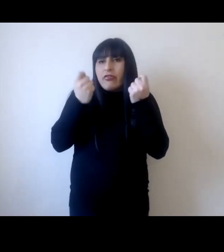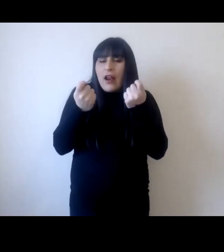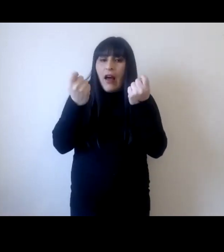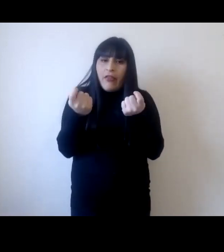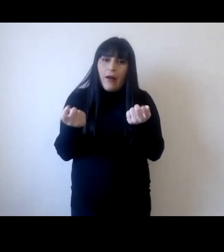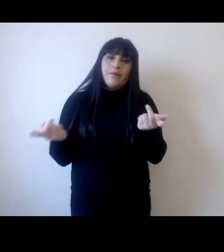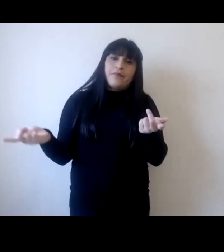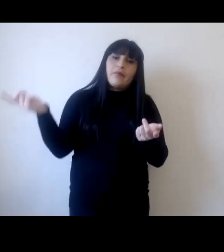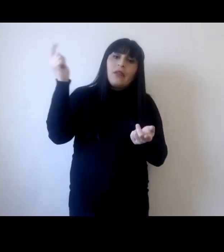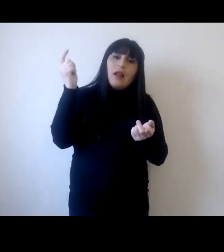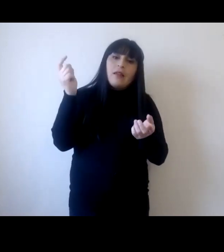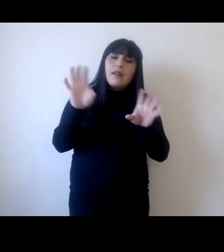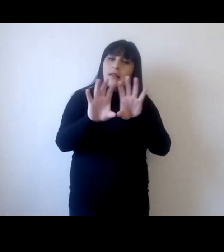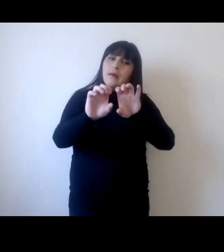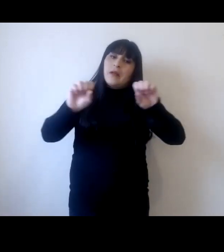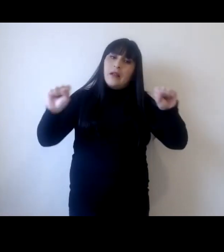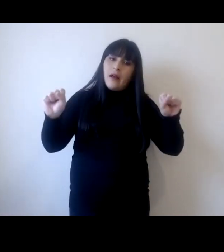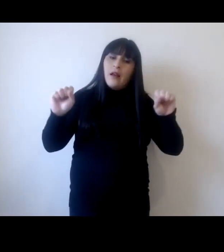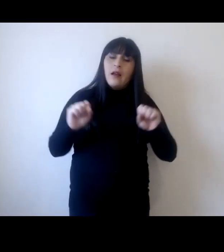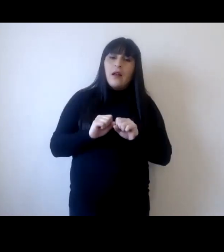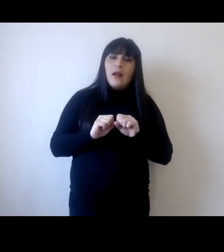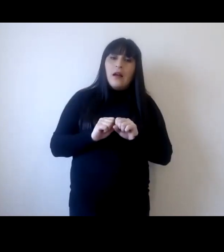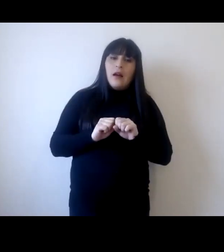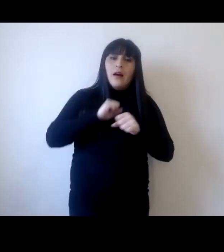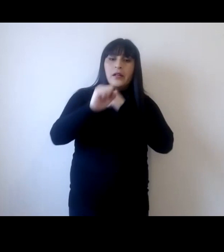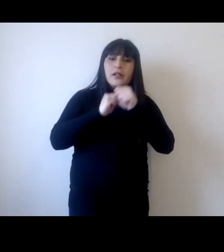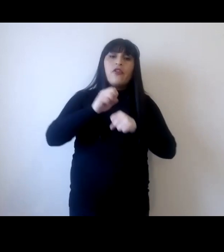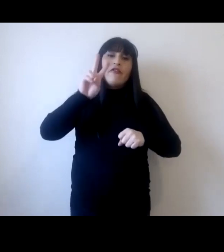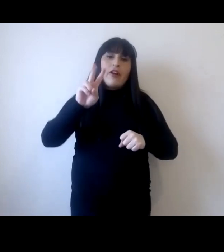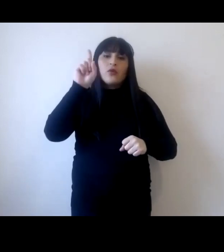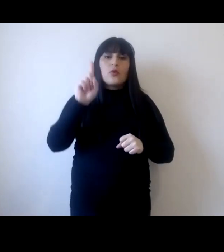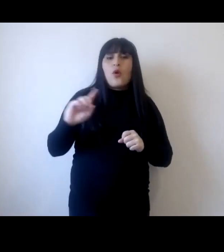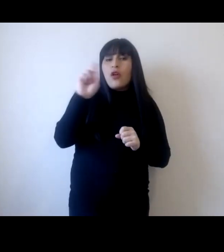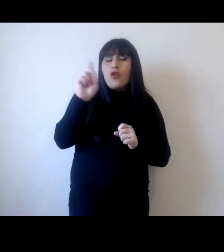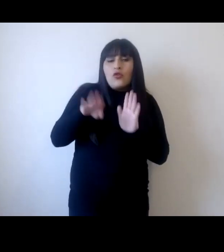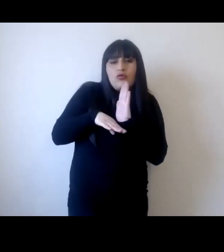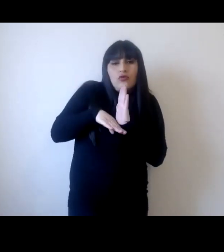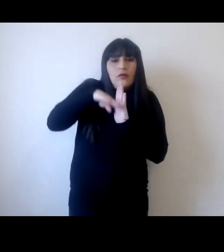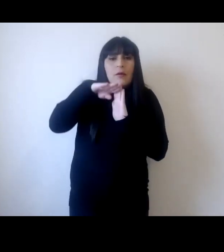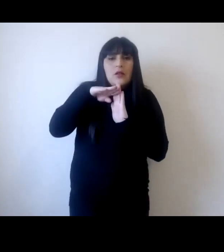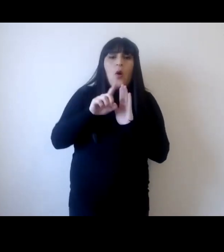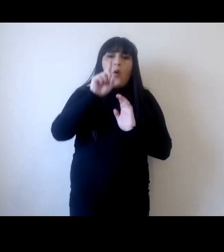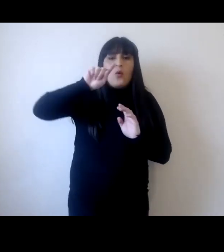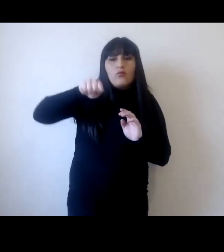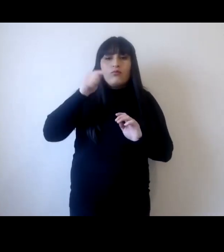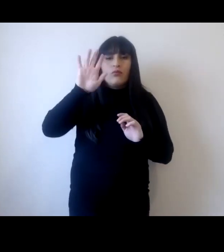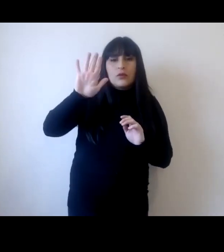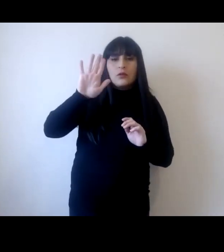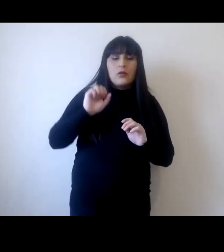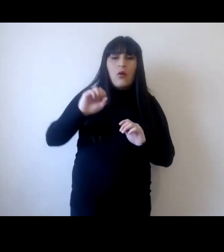estamos, del siglo XXI, a no sobrepasar un grado y medio o dos grados centígrados de temperatura